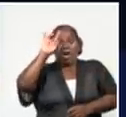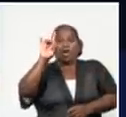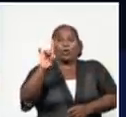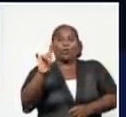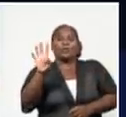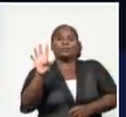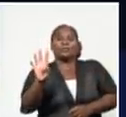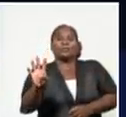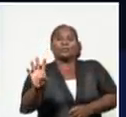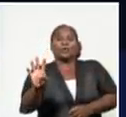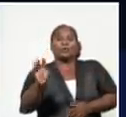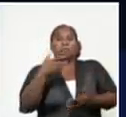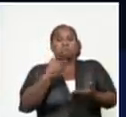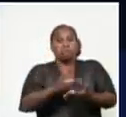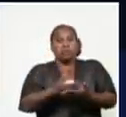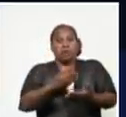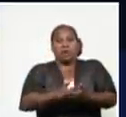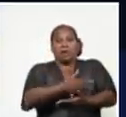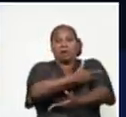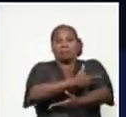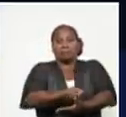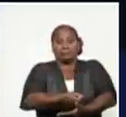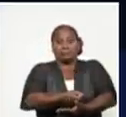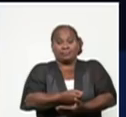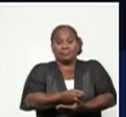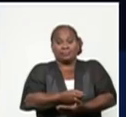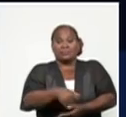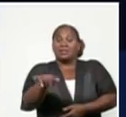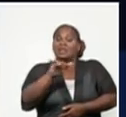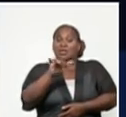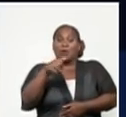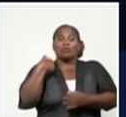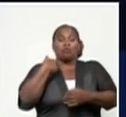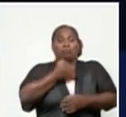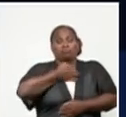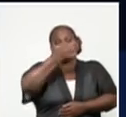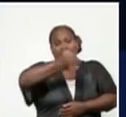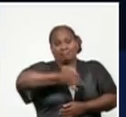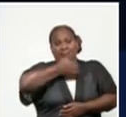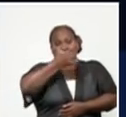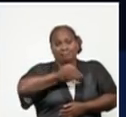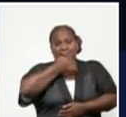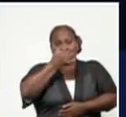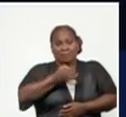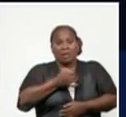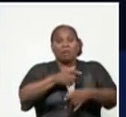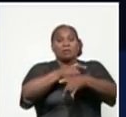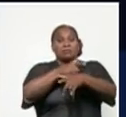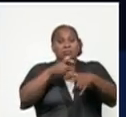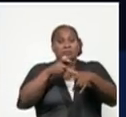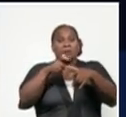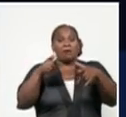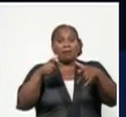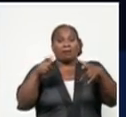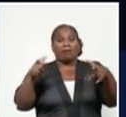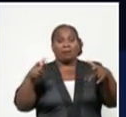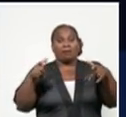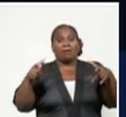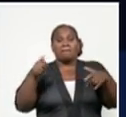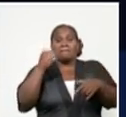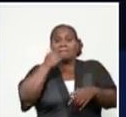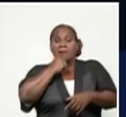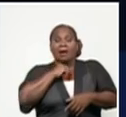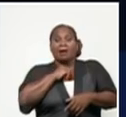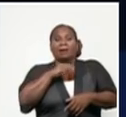muestras. Esto, como también les he ido informando, lo iremos incrementando cada vez más para